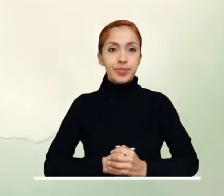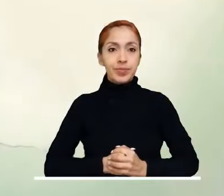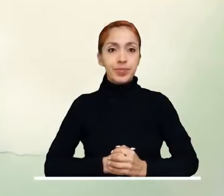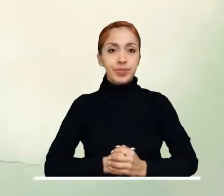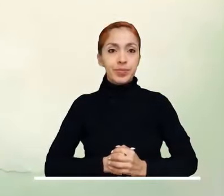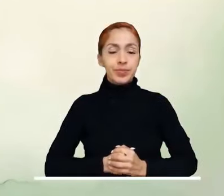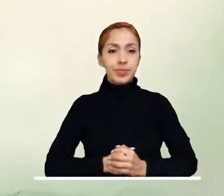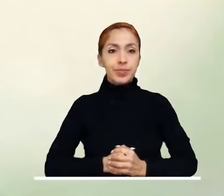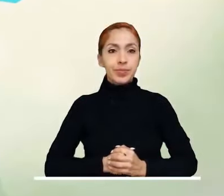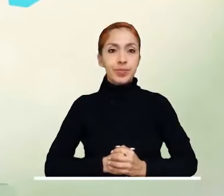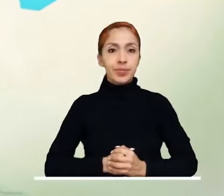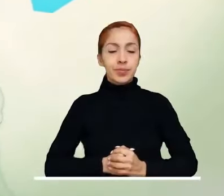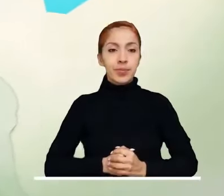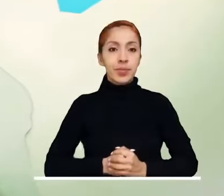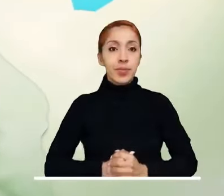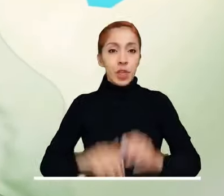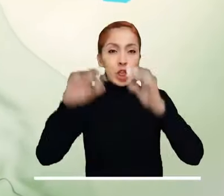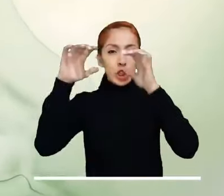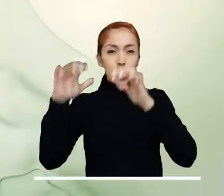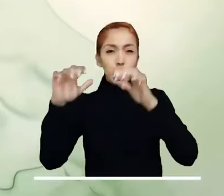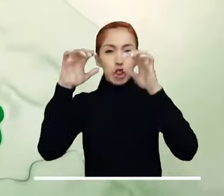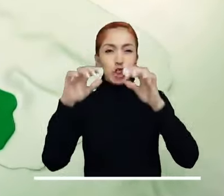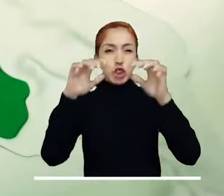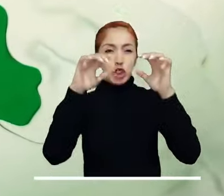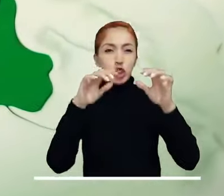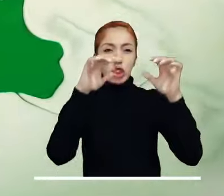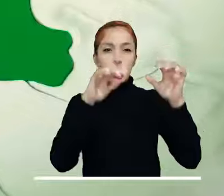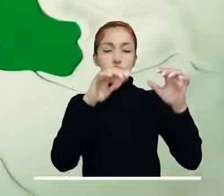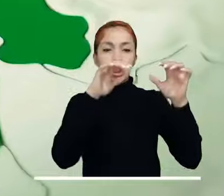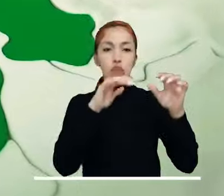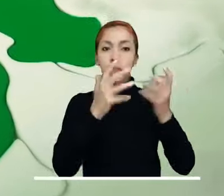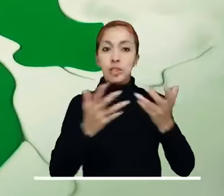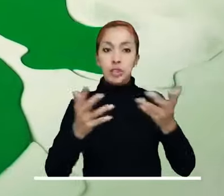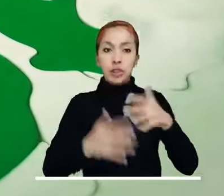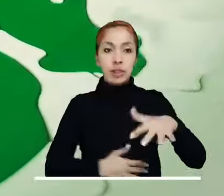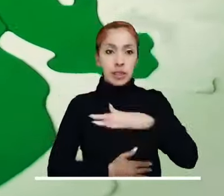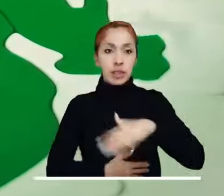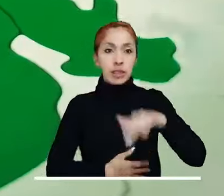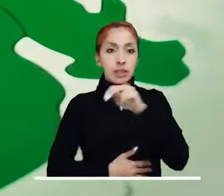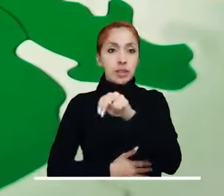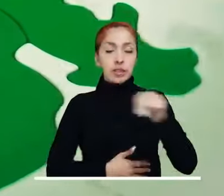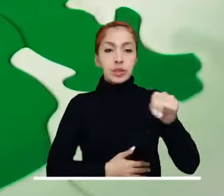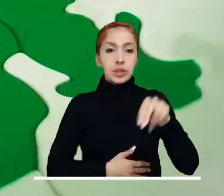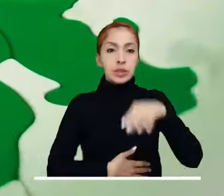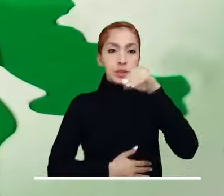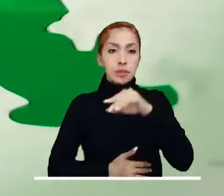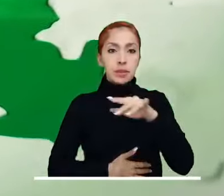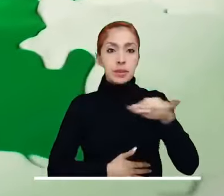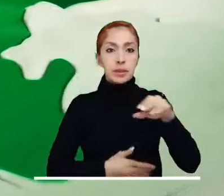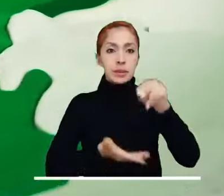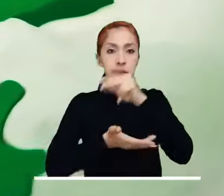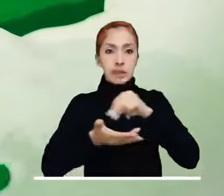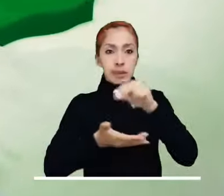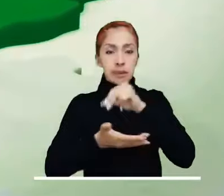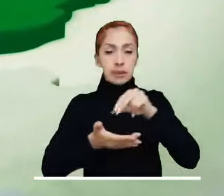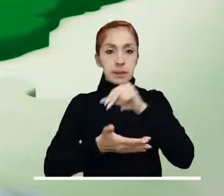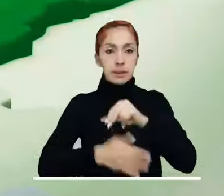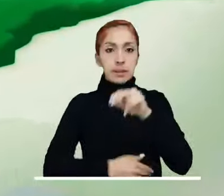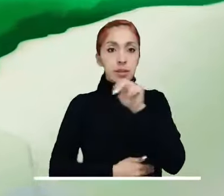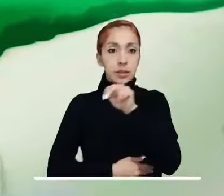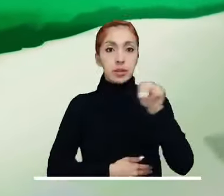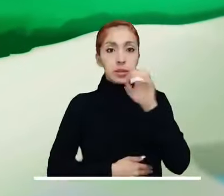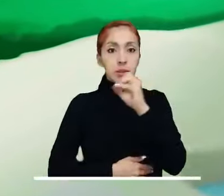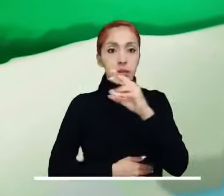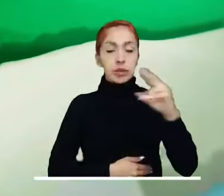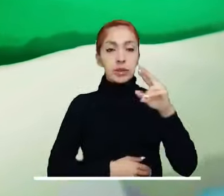Las lluvias ligeras podrían irse acercando a zonas del norte de Magdalena y Atlántico, nororiente